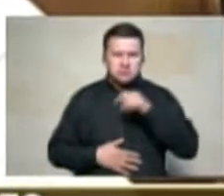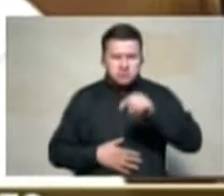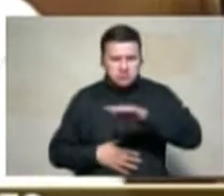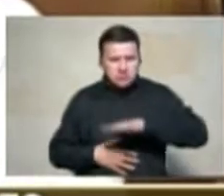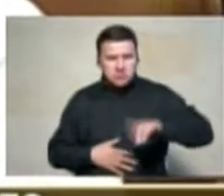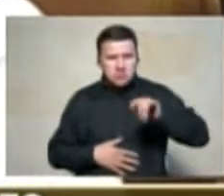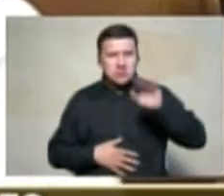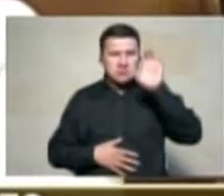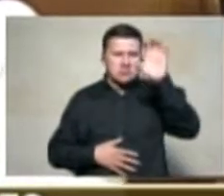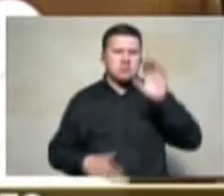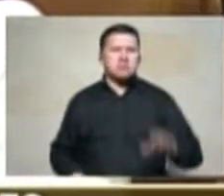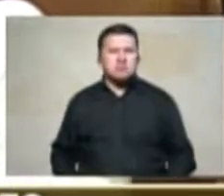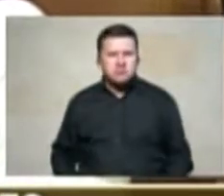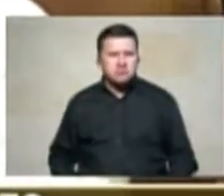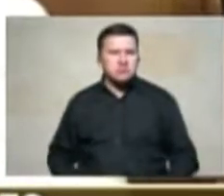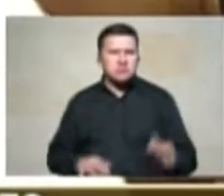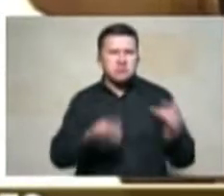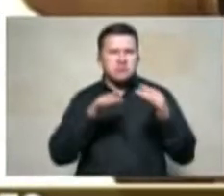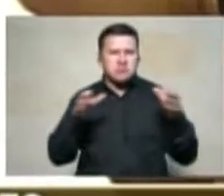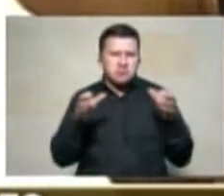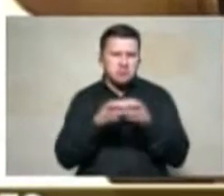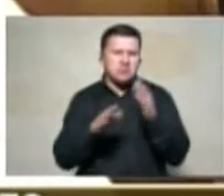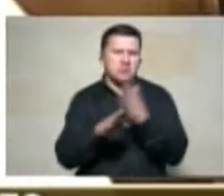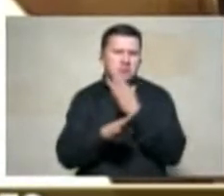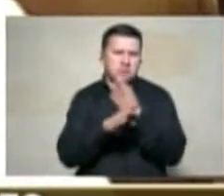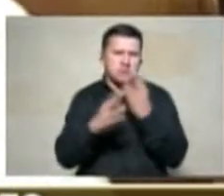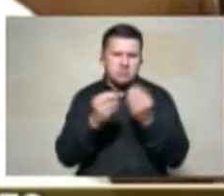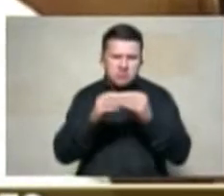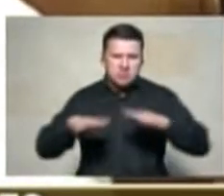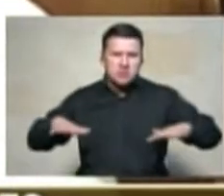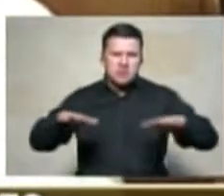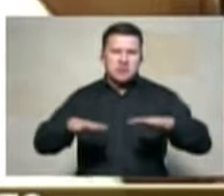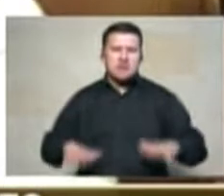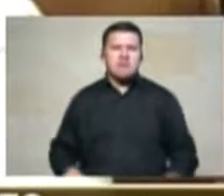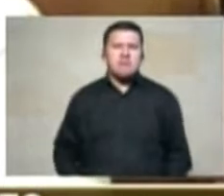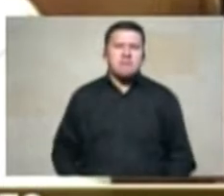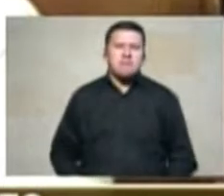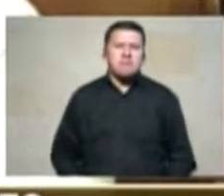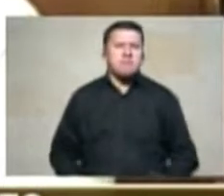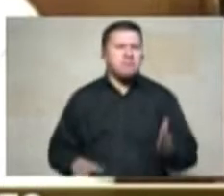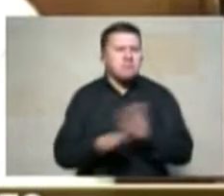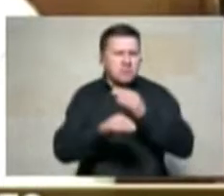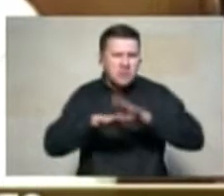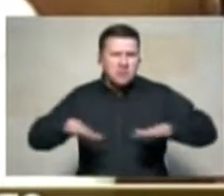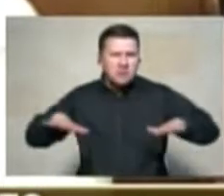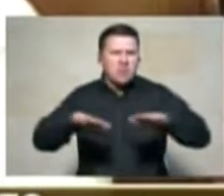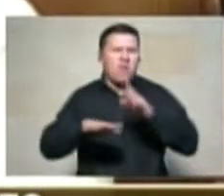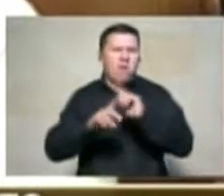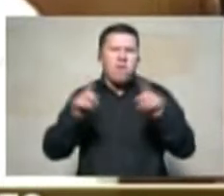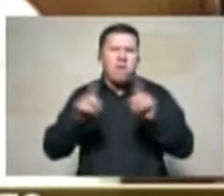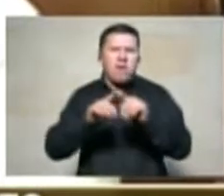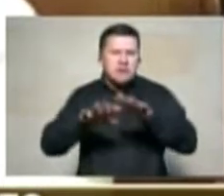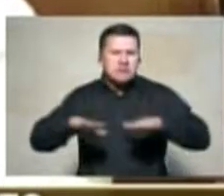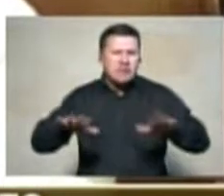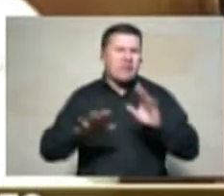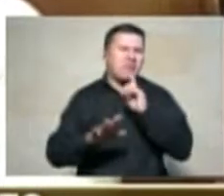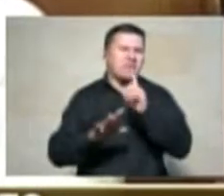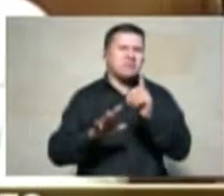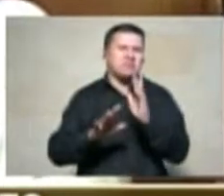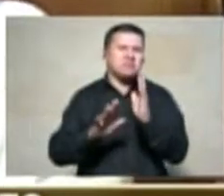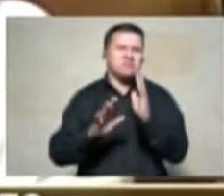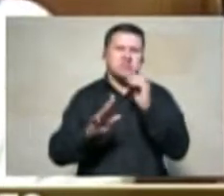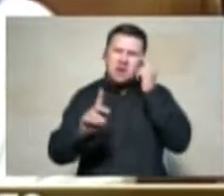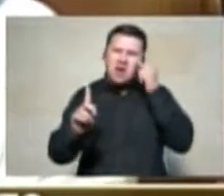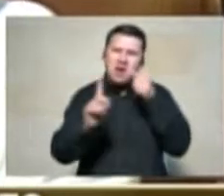este país estamos en guerra por un conflicto de la tierra y un conflicto de la tierra que tiene diferentes aristas y diferentes